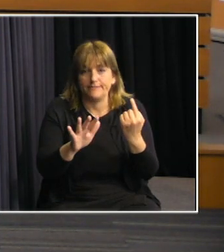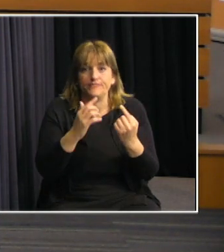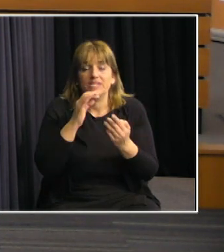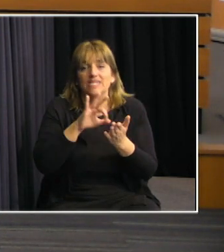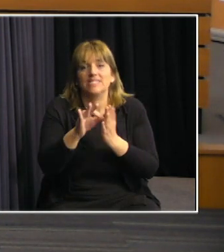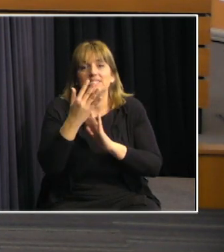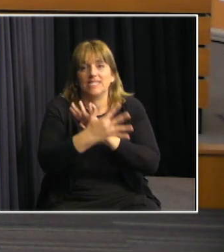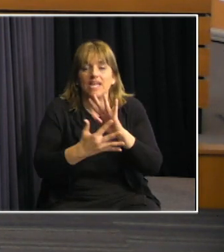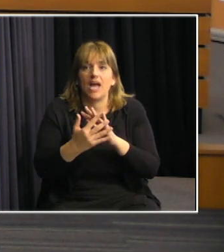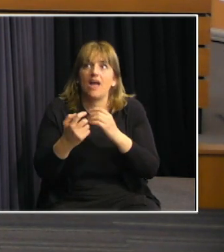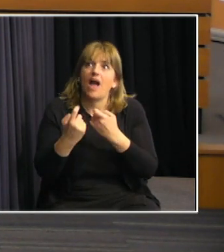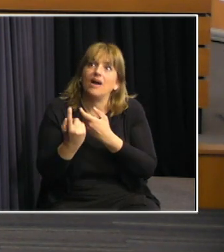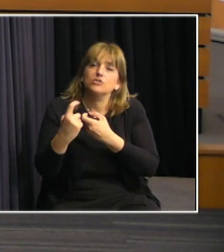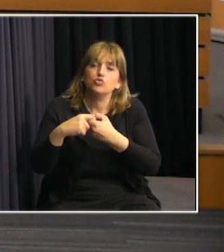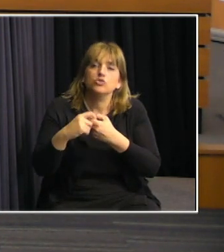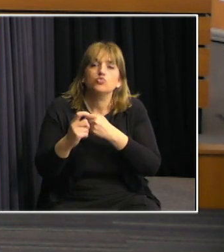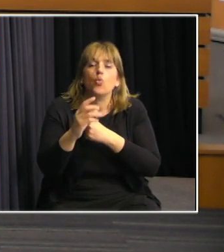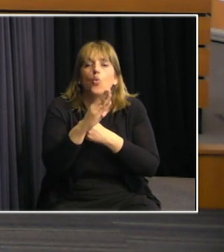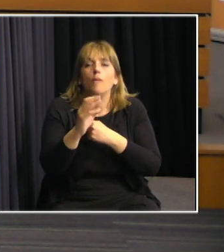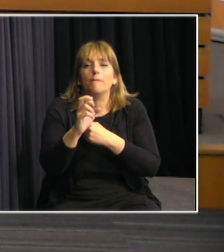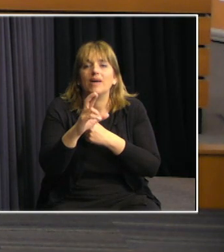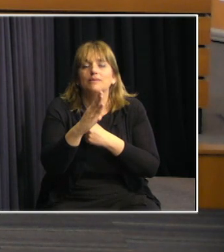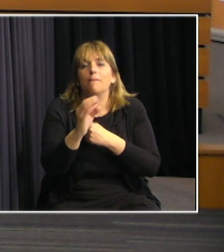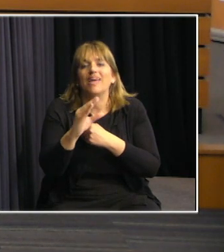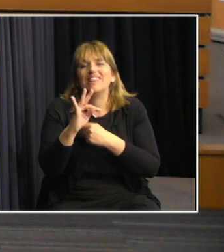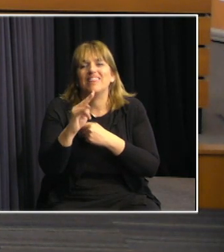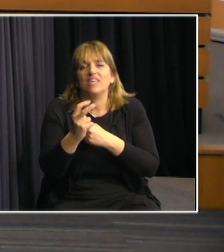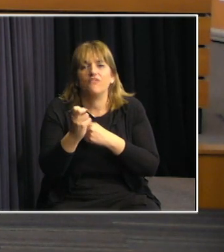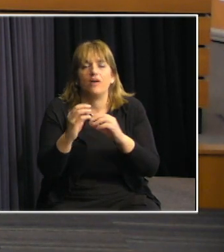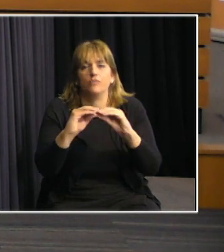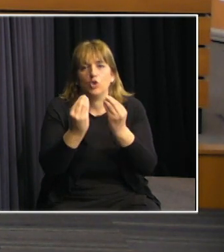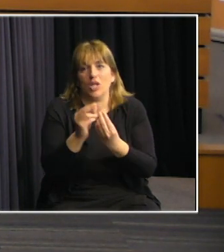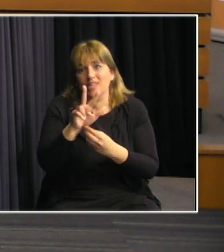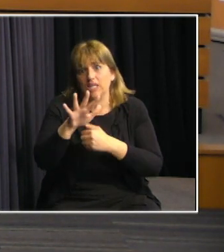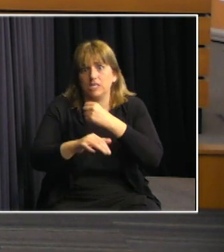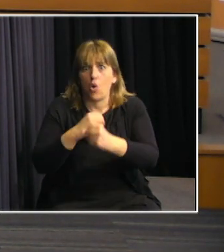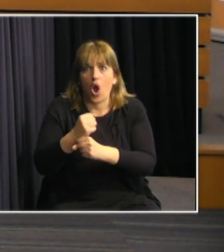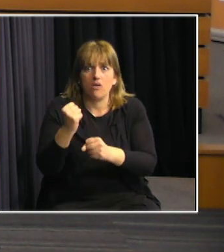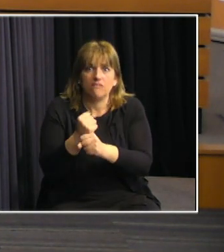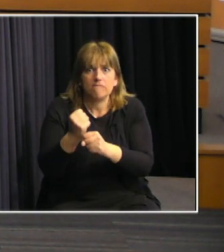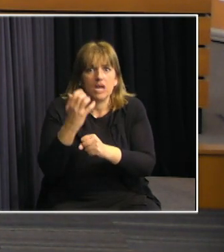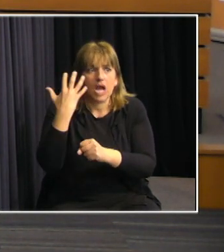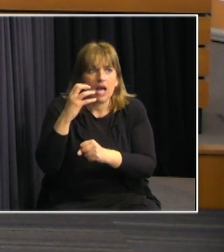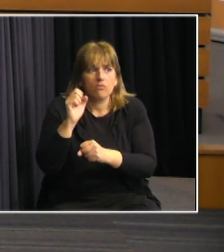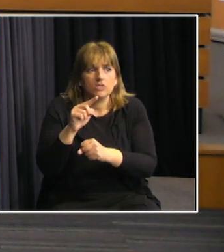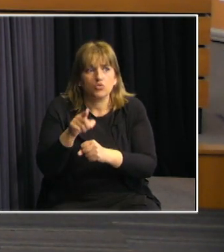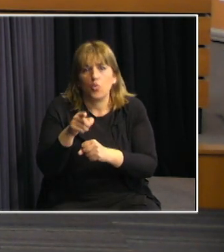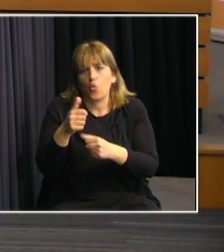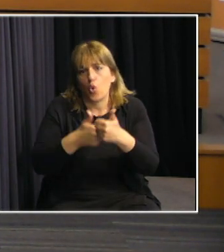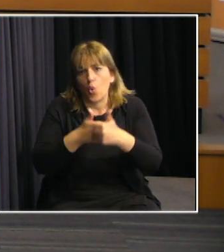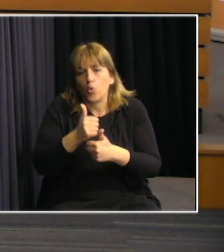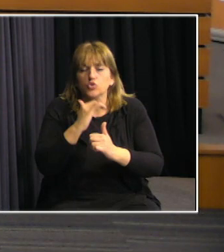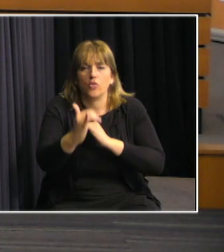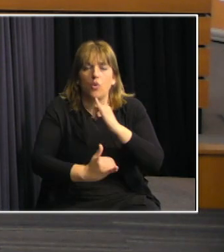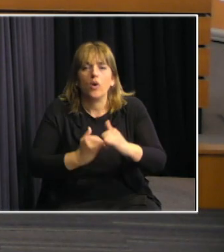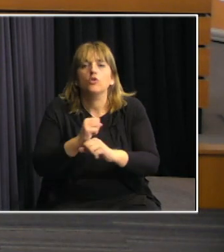SINAE se asoció con En Perspectiva, el mítico programa con 35 años al aire, para que en su habitual concurso de